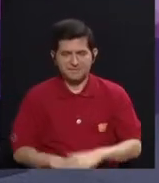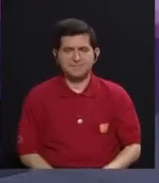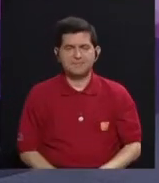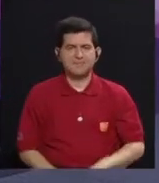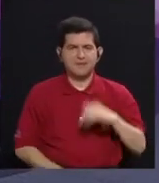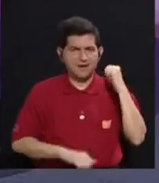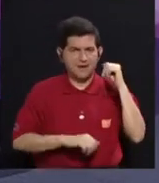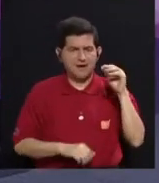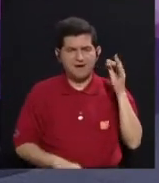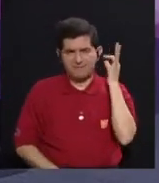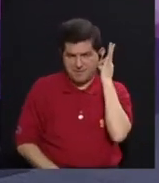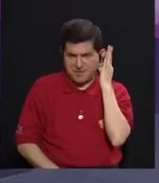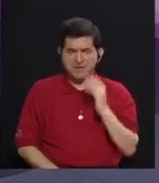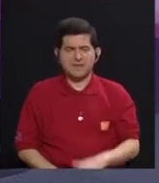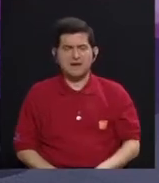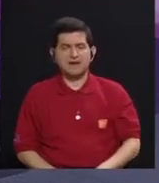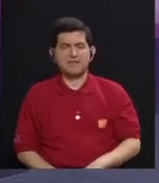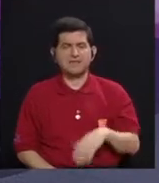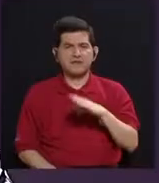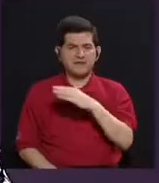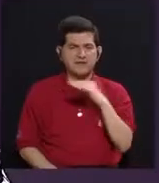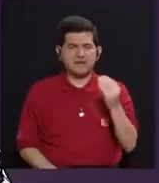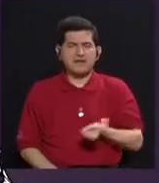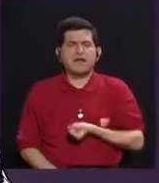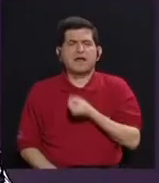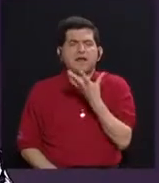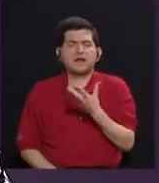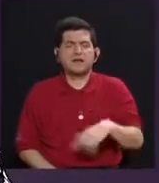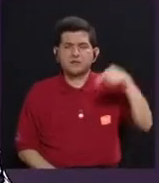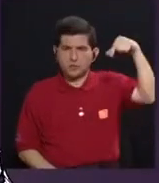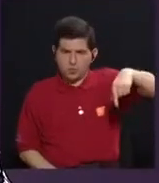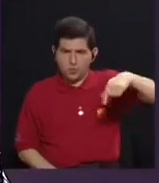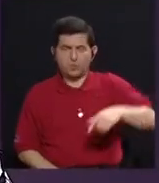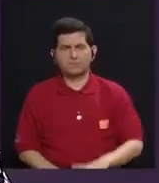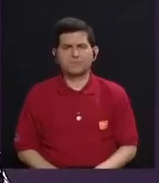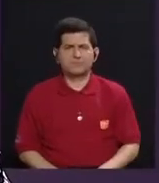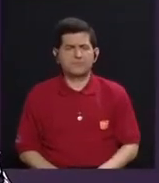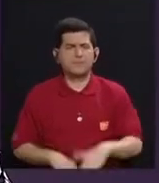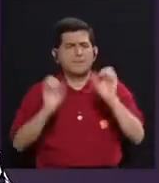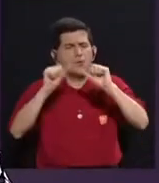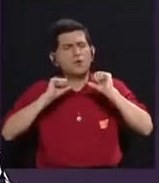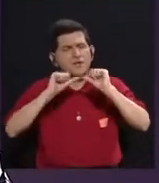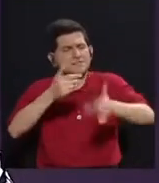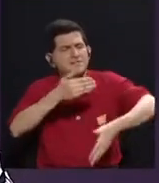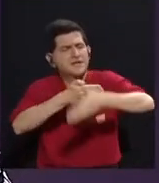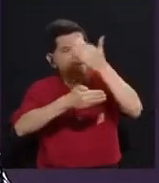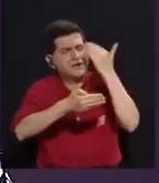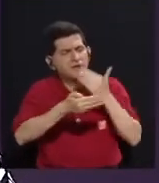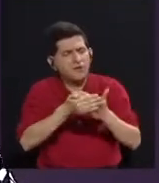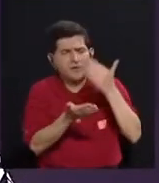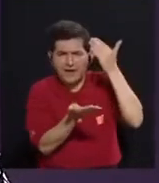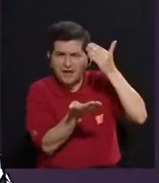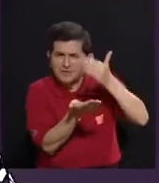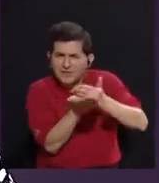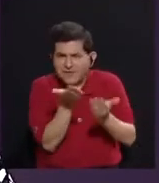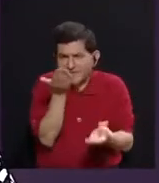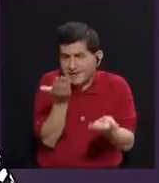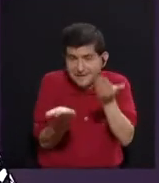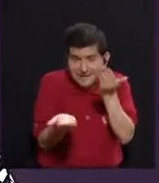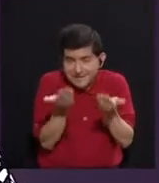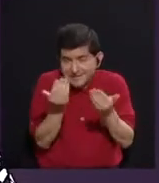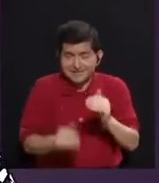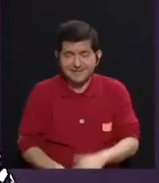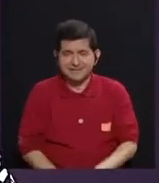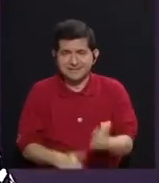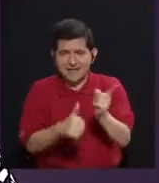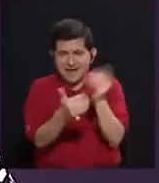feminidades, el grito queer. Marucia, podríamos proseguir con lo que habíamos dejado un poco en